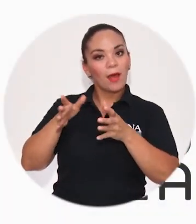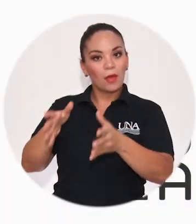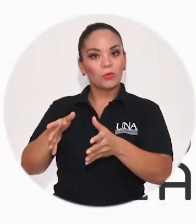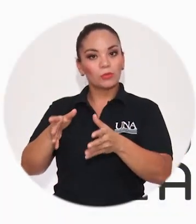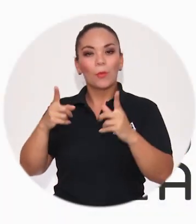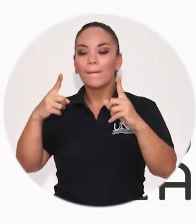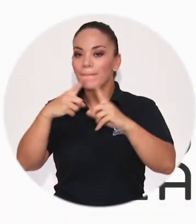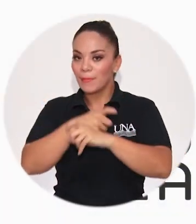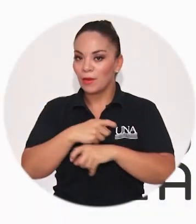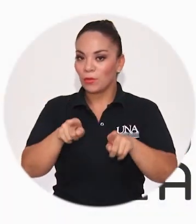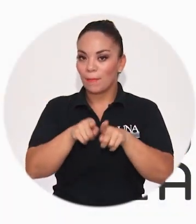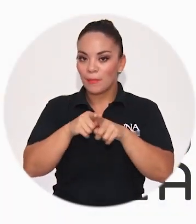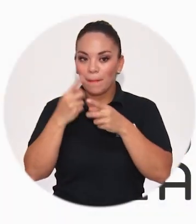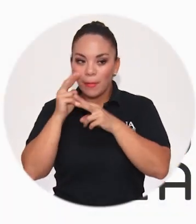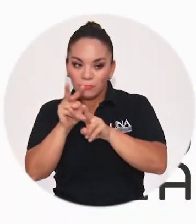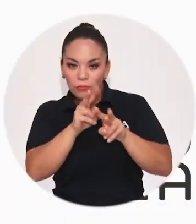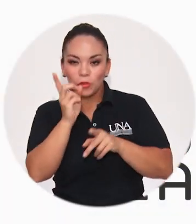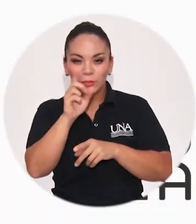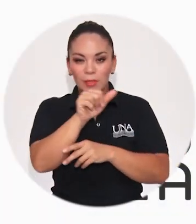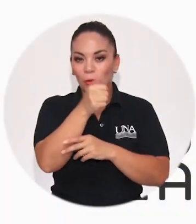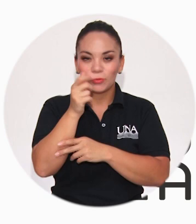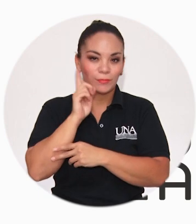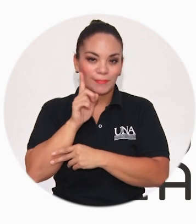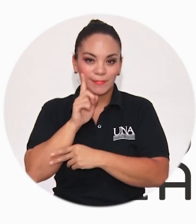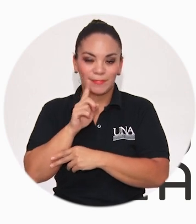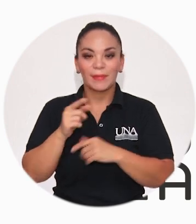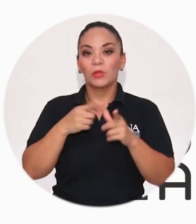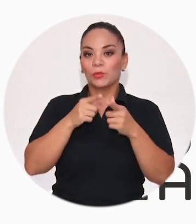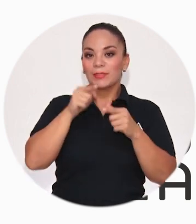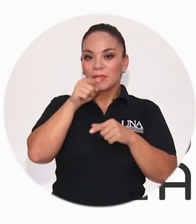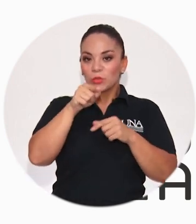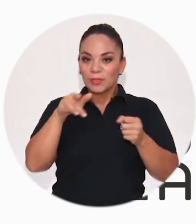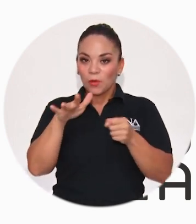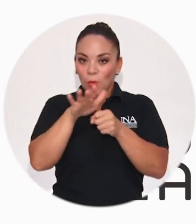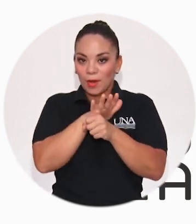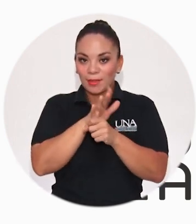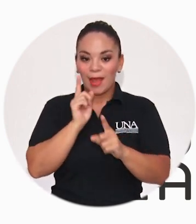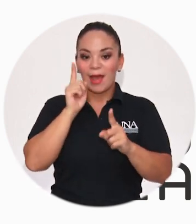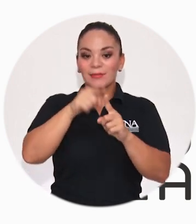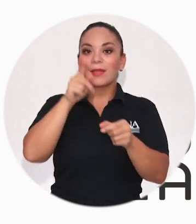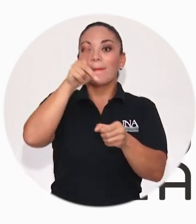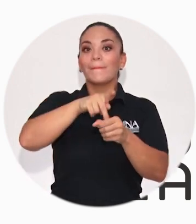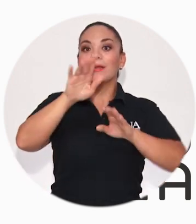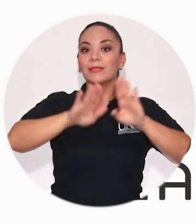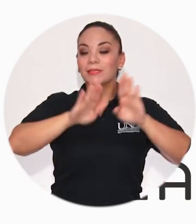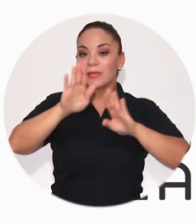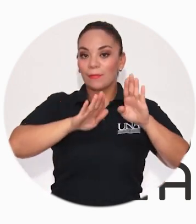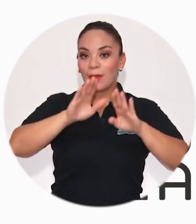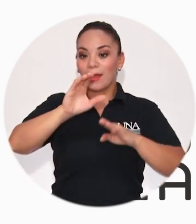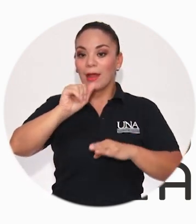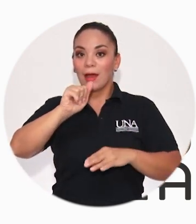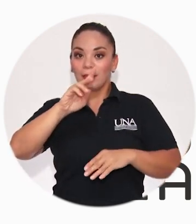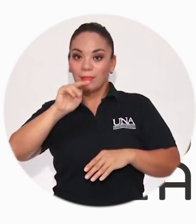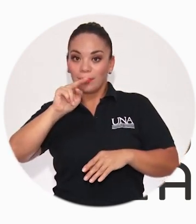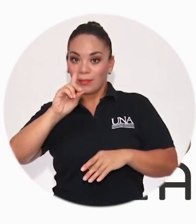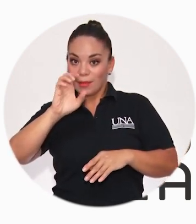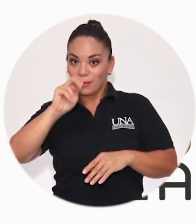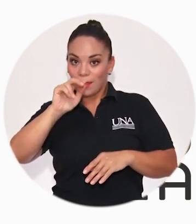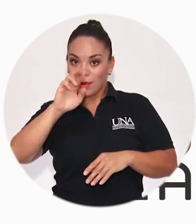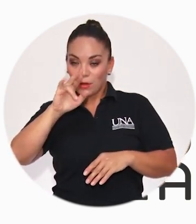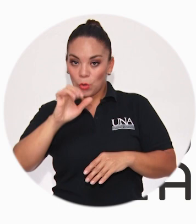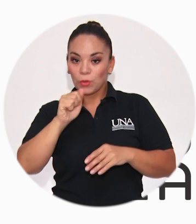los cantones de Santa María de Odota, Tarrasú y León Cortés, sin la Universidad Nacional no hubiera sido